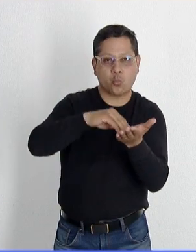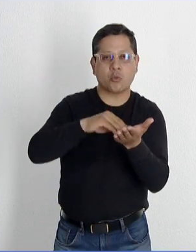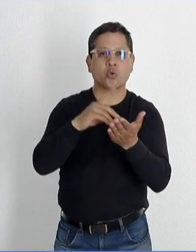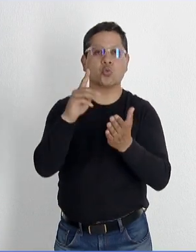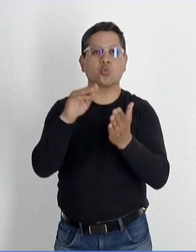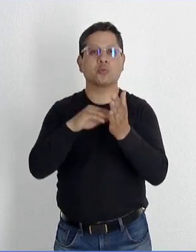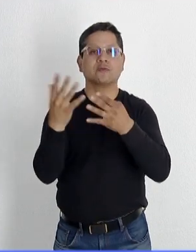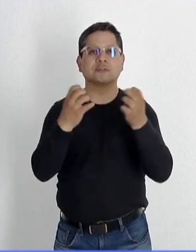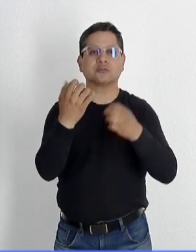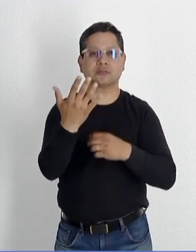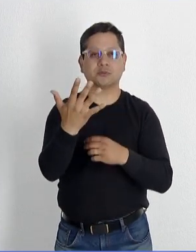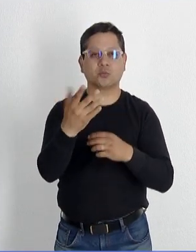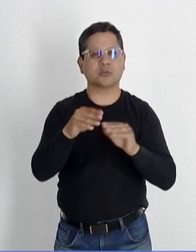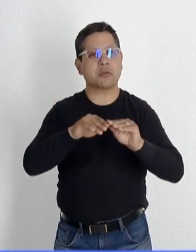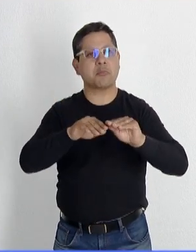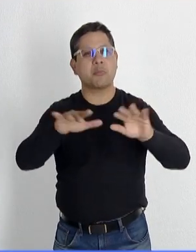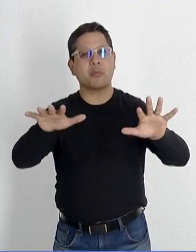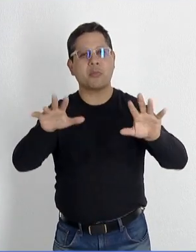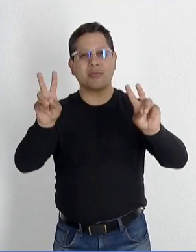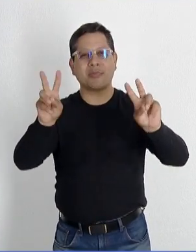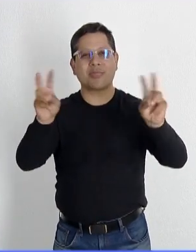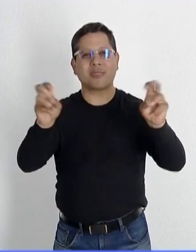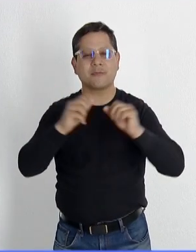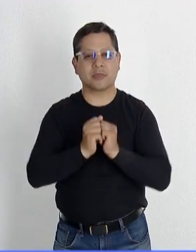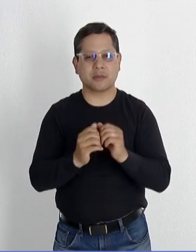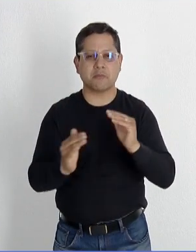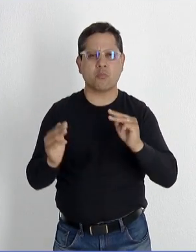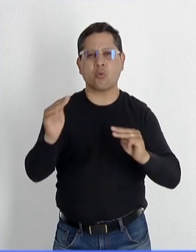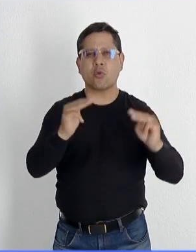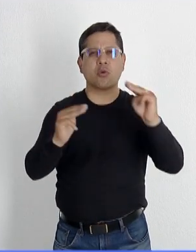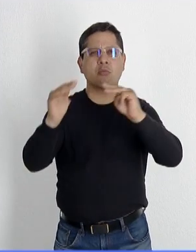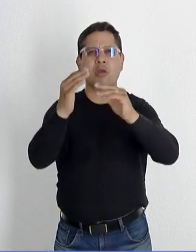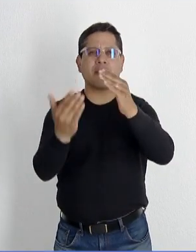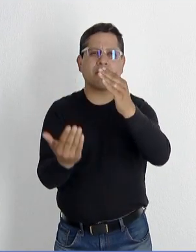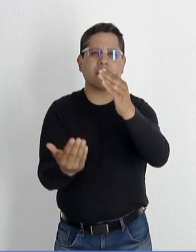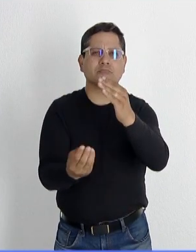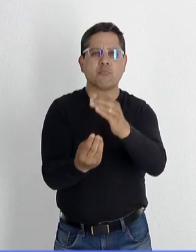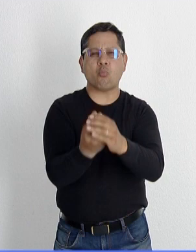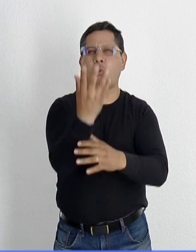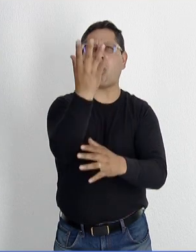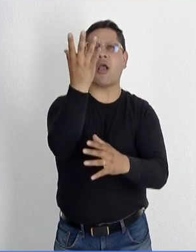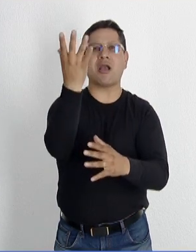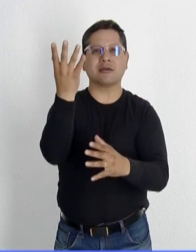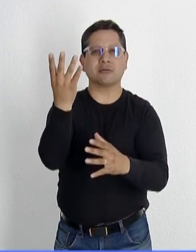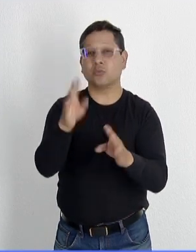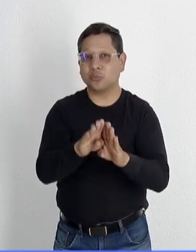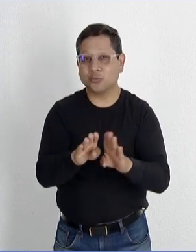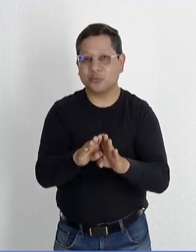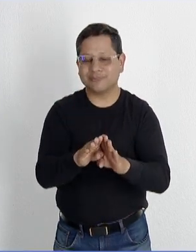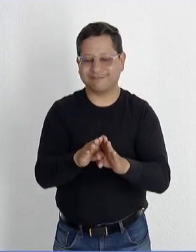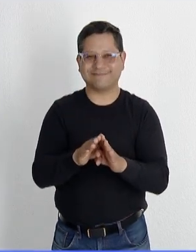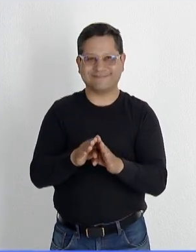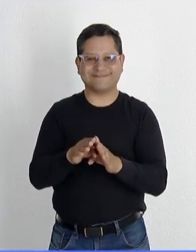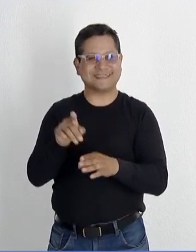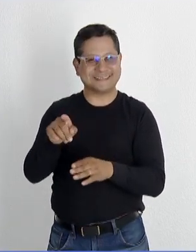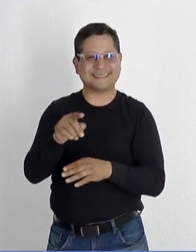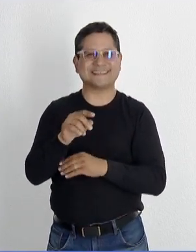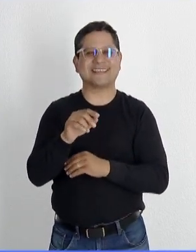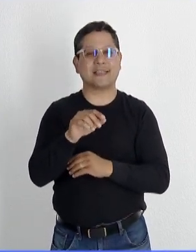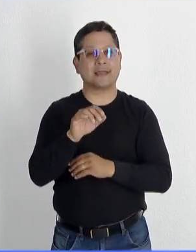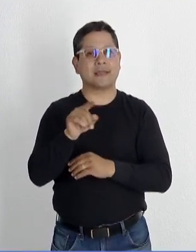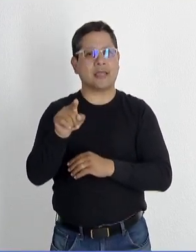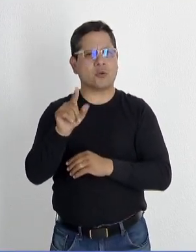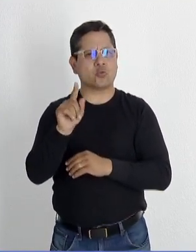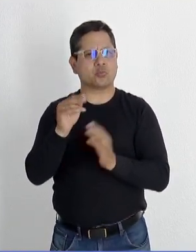se publicó en 1950 con el título Cómo nace y crece un vulcán, el Paricutín. Y curiosamente,